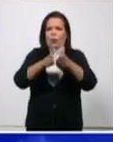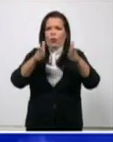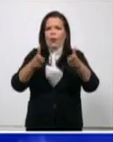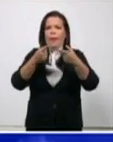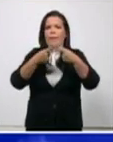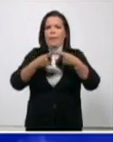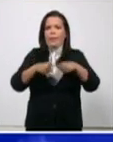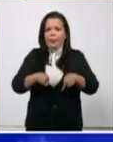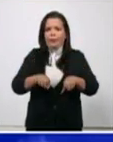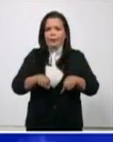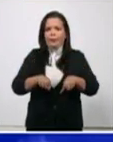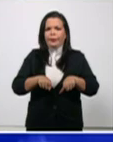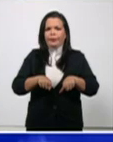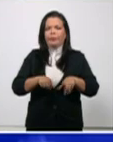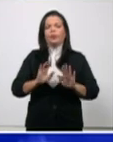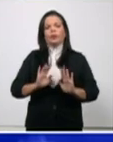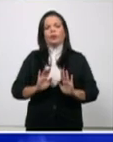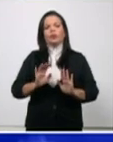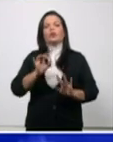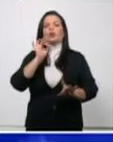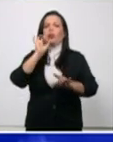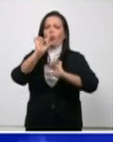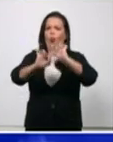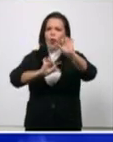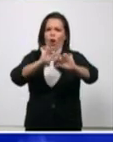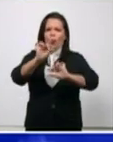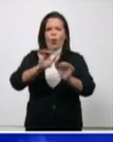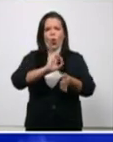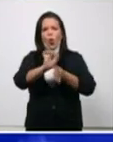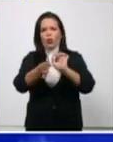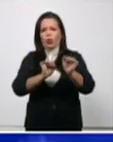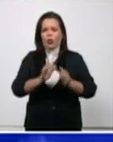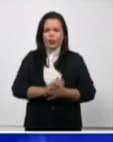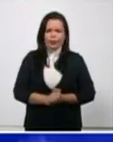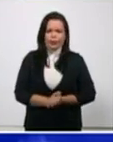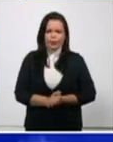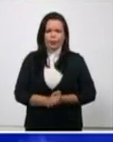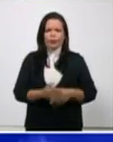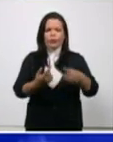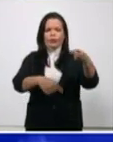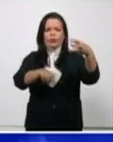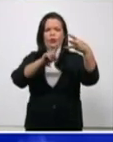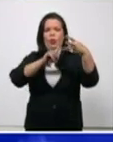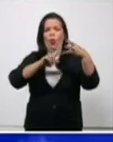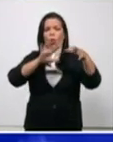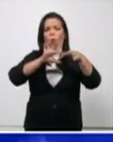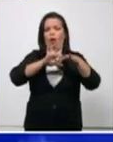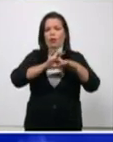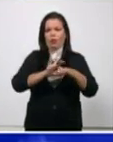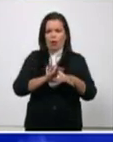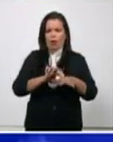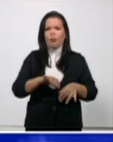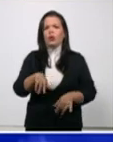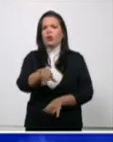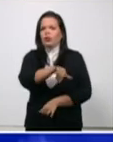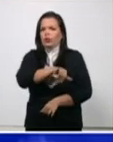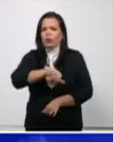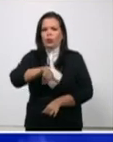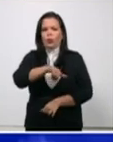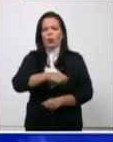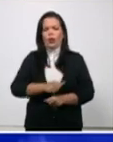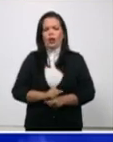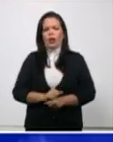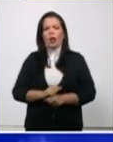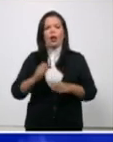primeros lugares en el caso de Guantánamo en el caso de Pinar no pero en el caso de